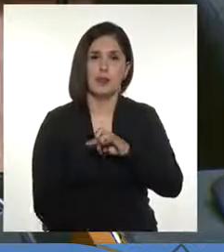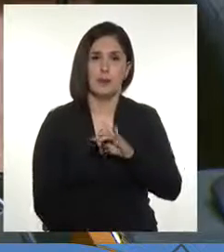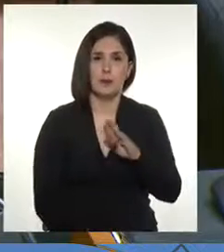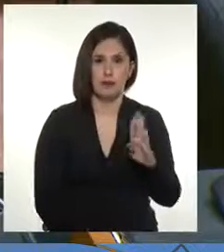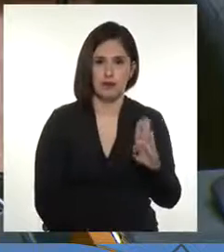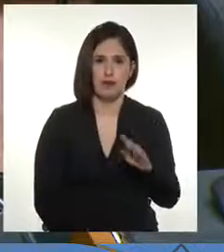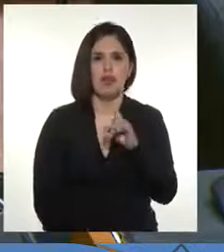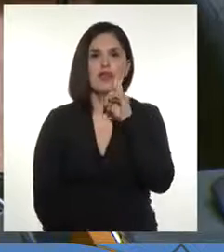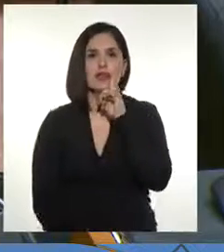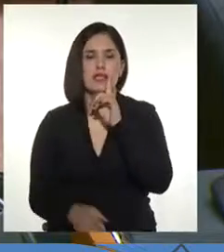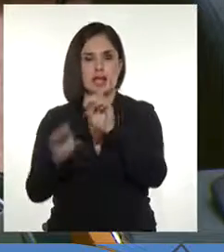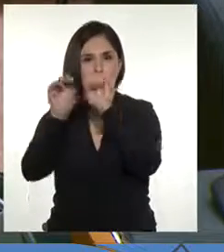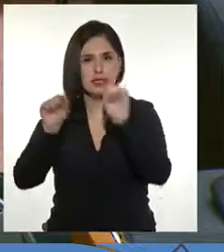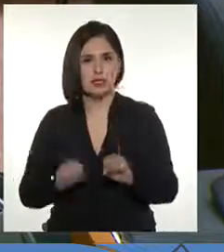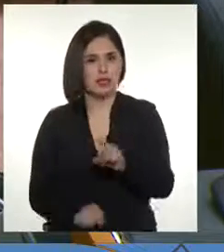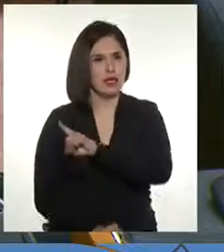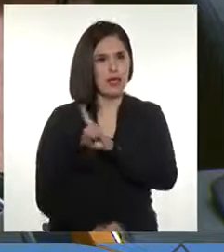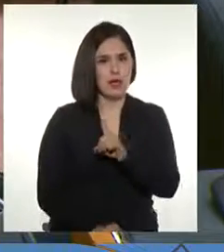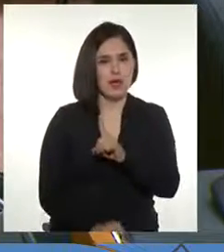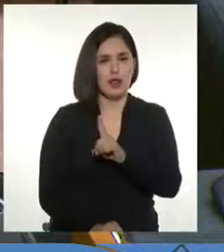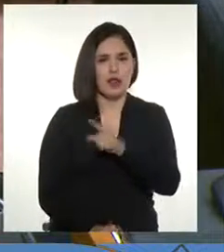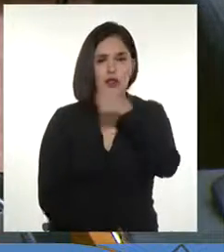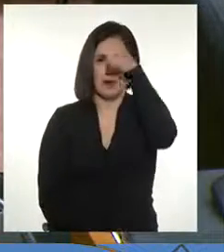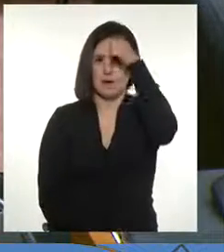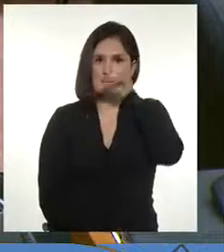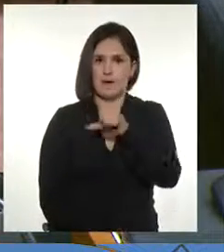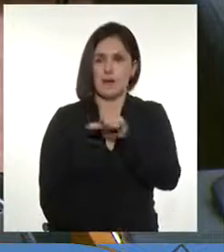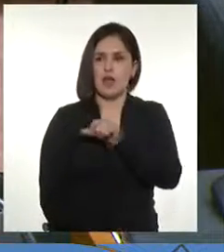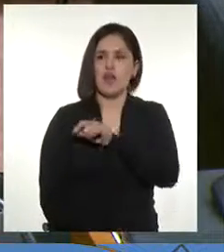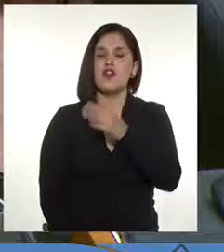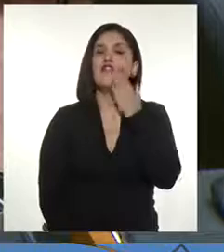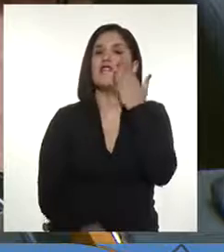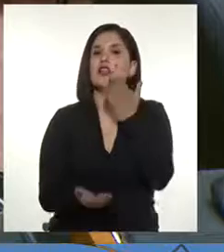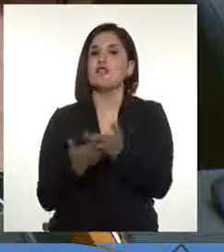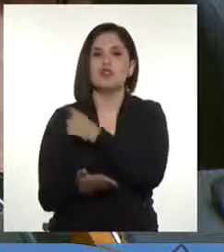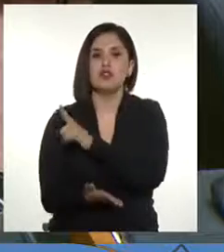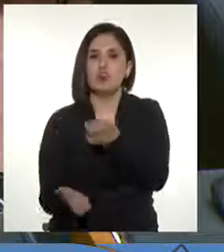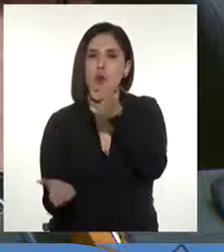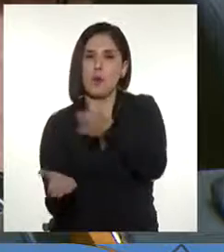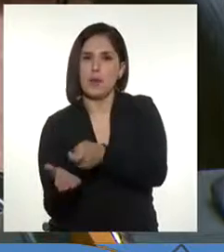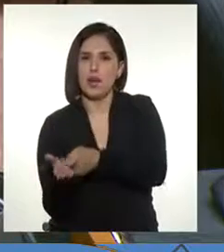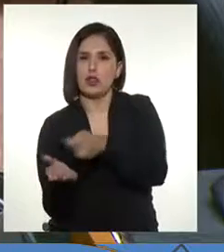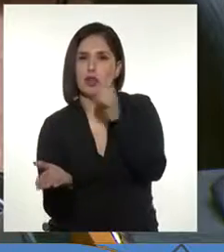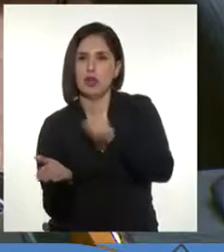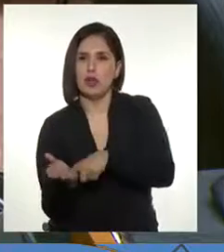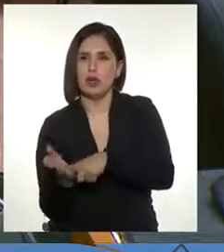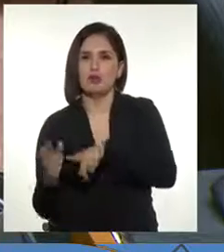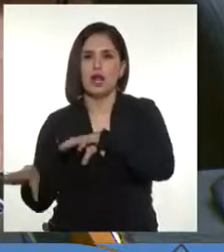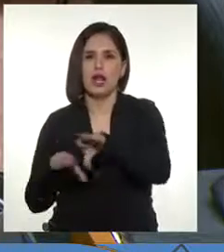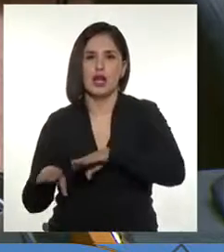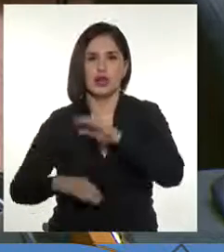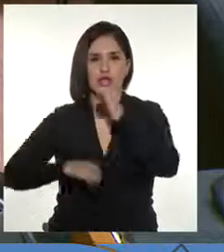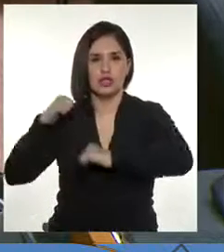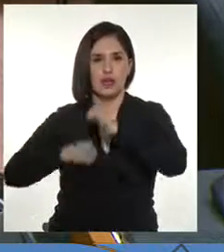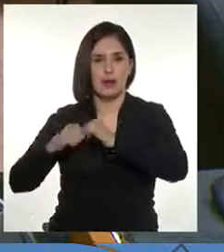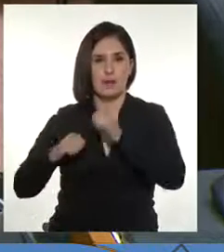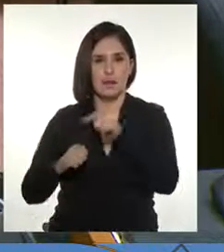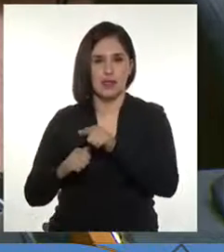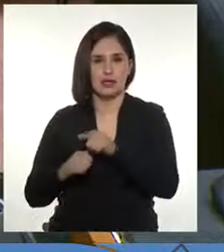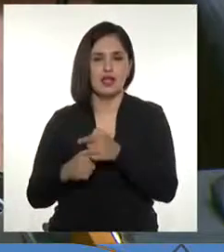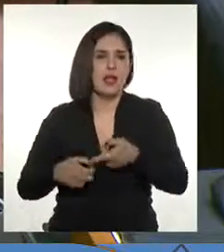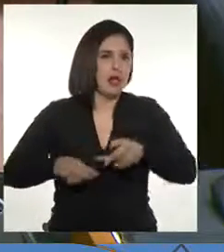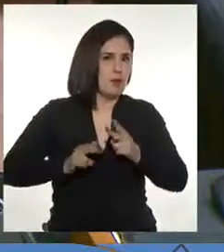este sistema de exenciones y franquicias a las rentas del capital ha impedido avanzar en esos mejores bienes